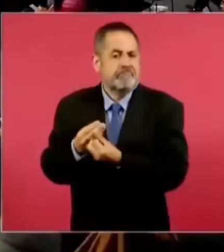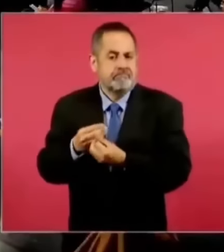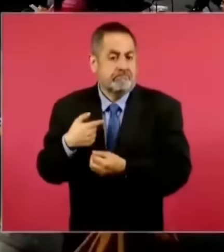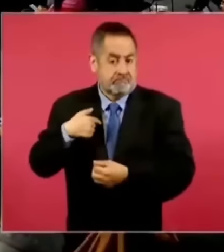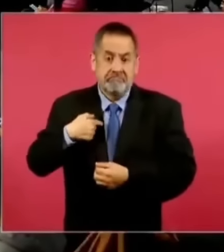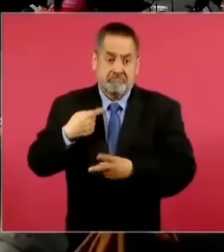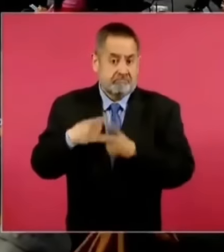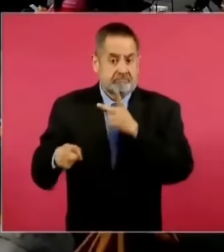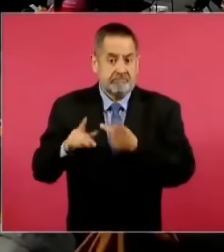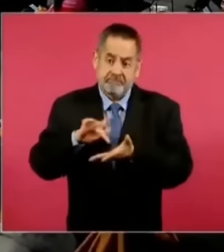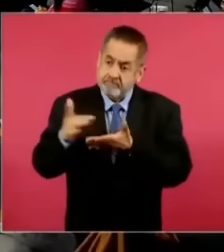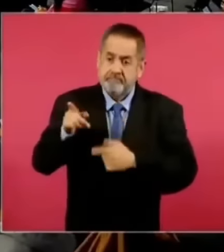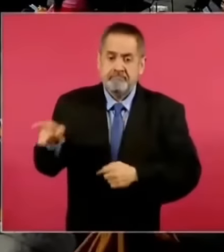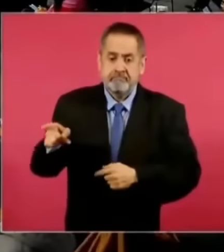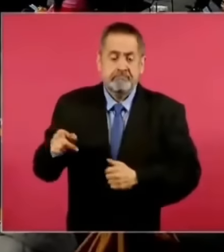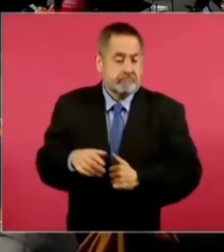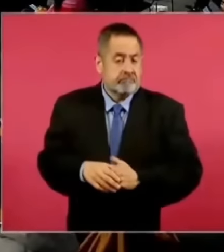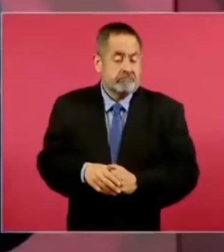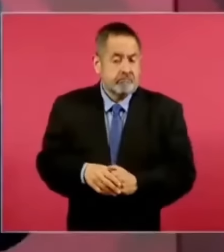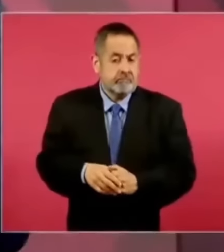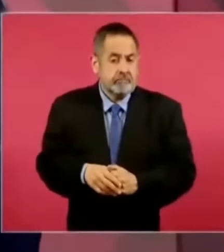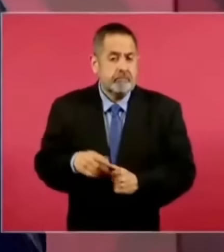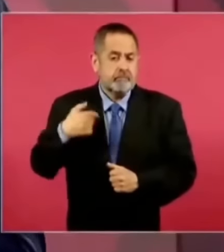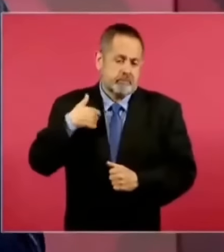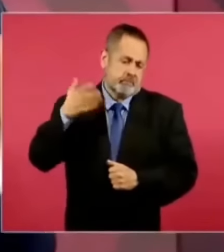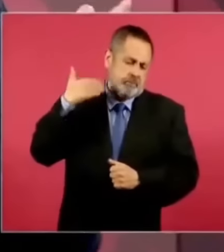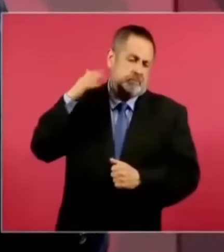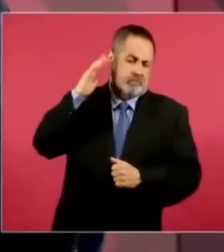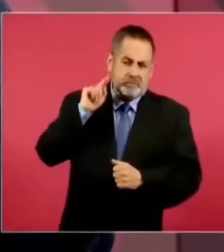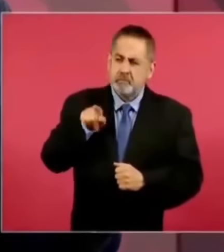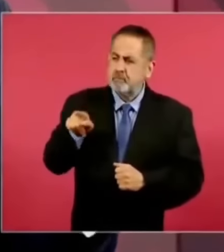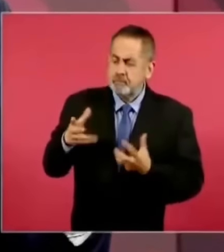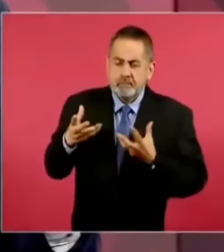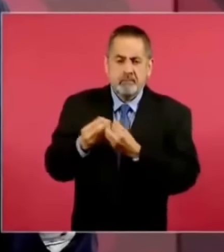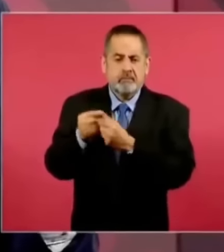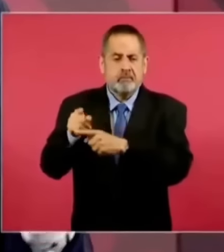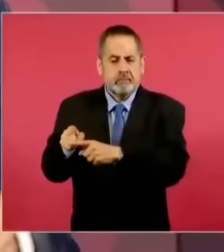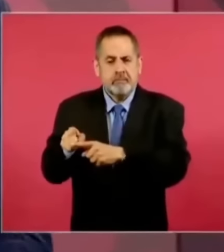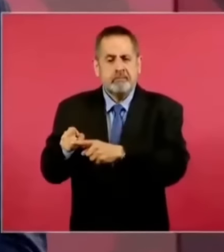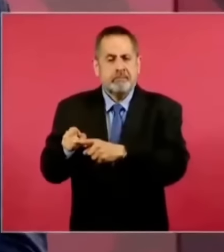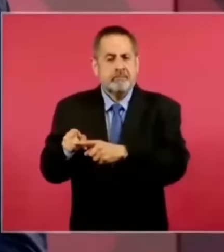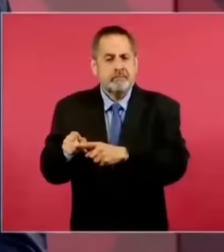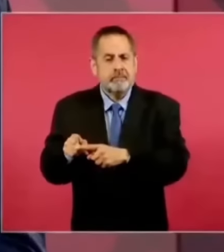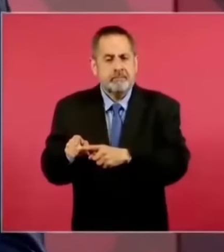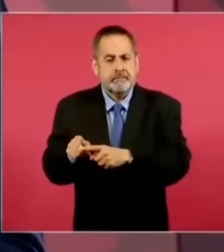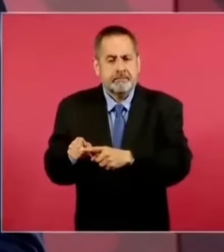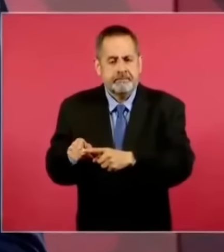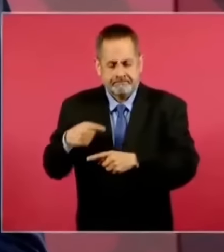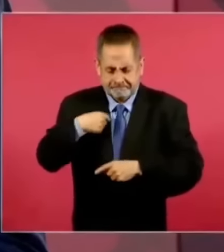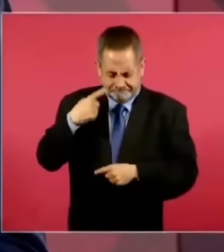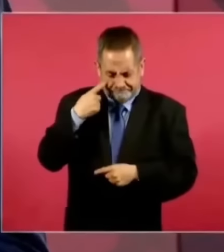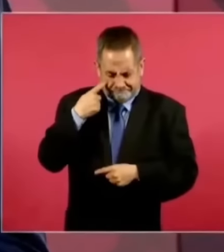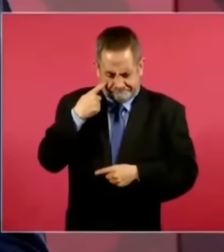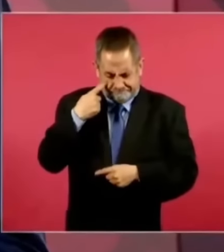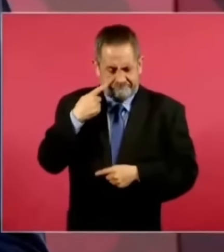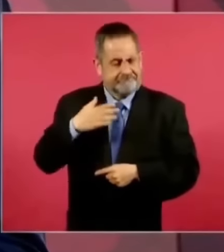Yo lo fui a ver a él cuando decidí